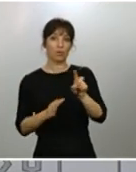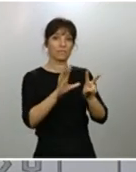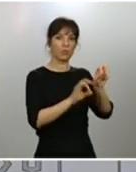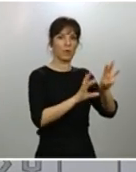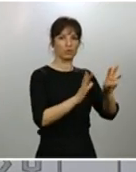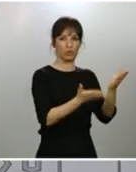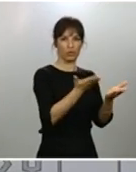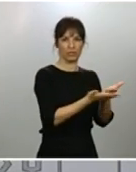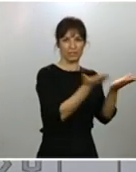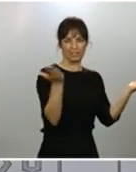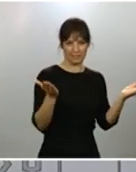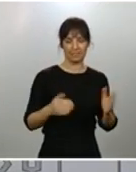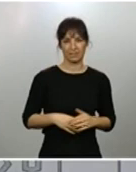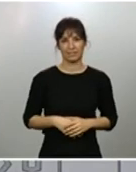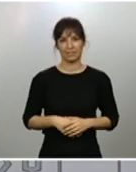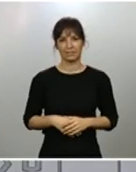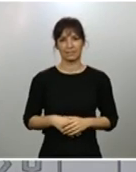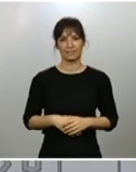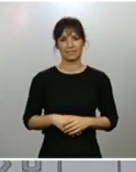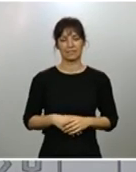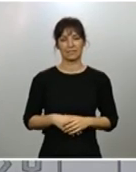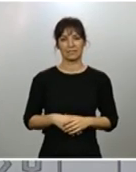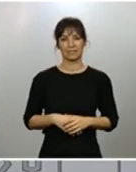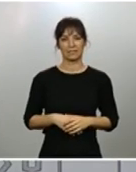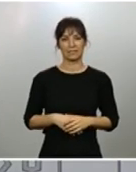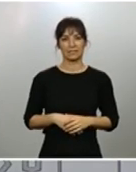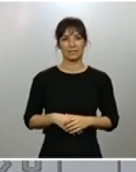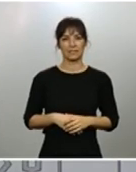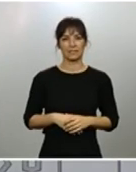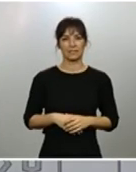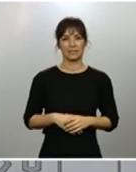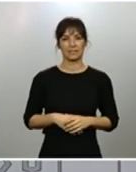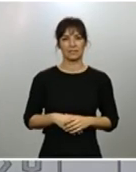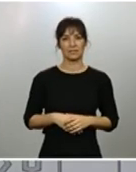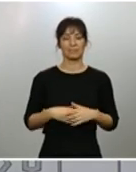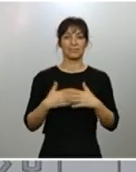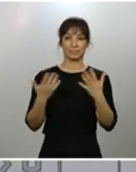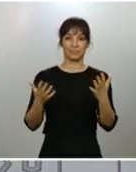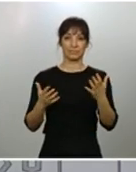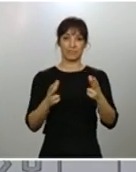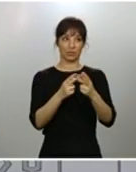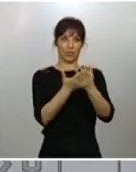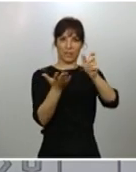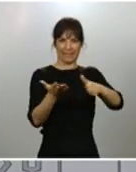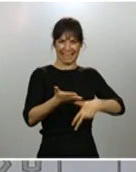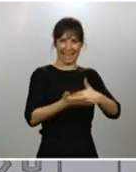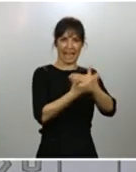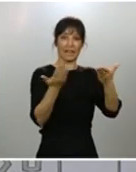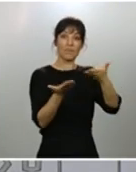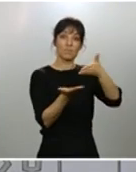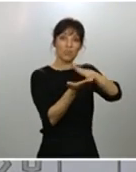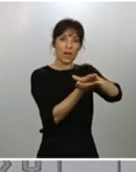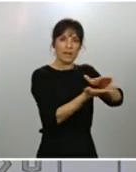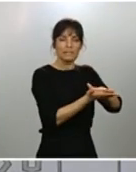general, en los casos de la población general. Claramente, la letalidad en la población general se concentra, en un 87